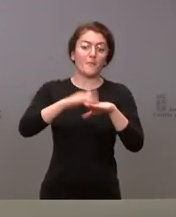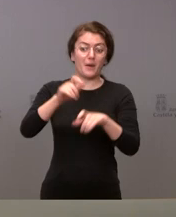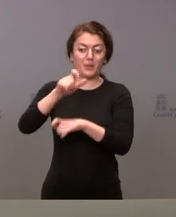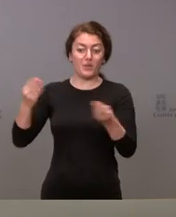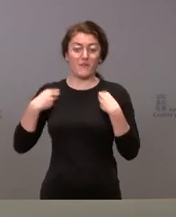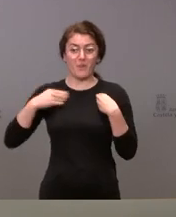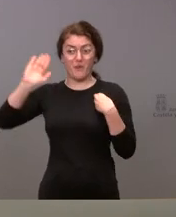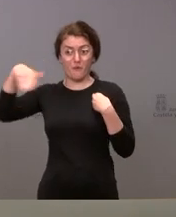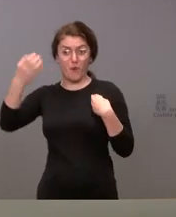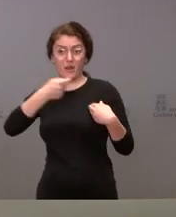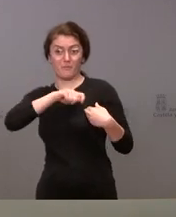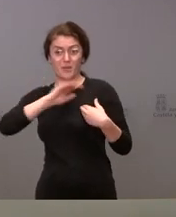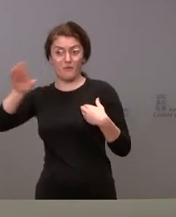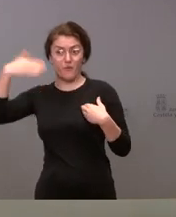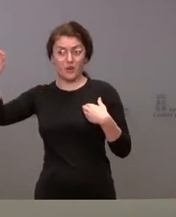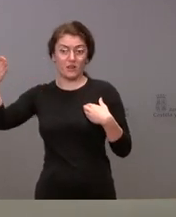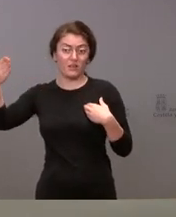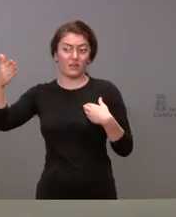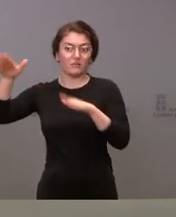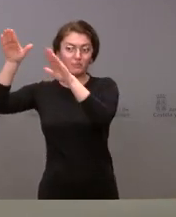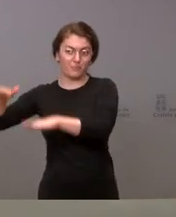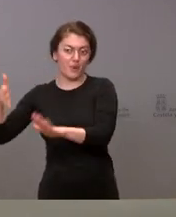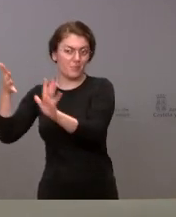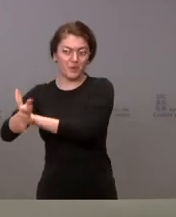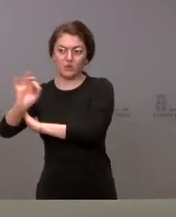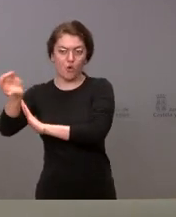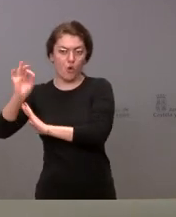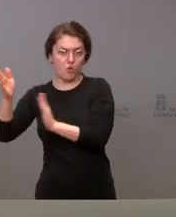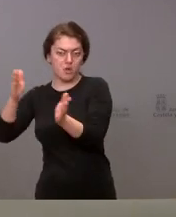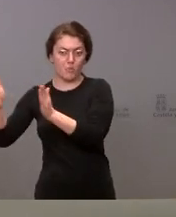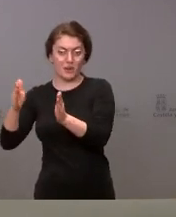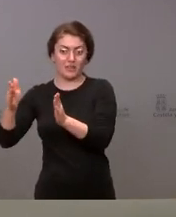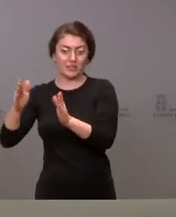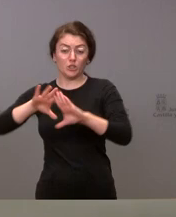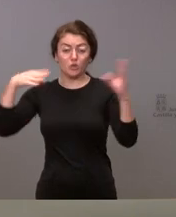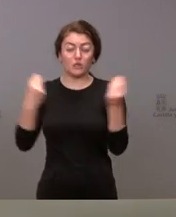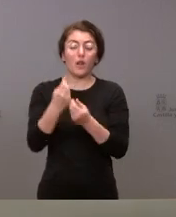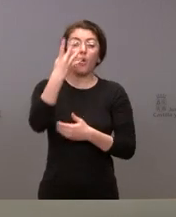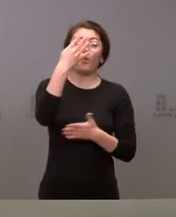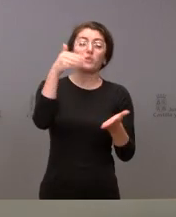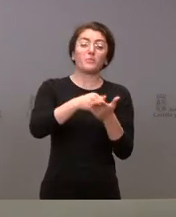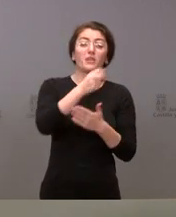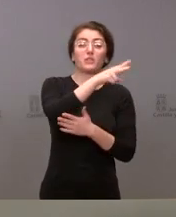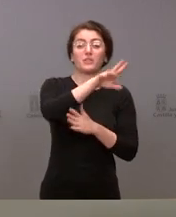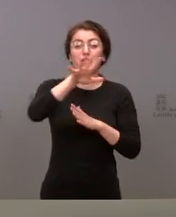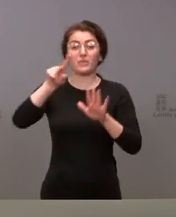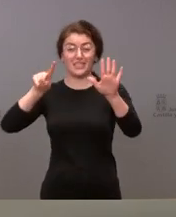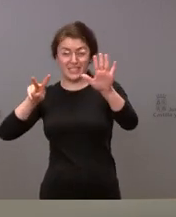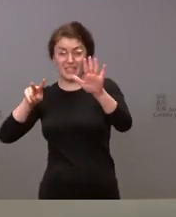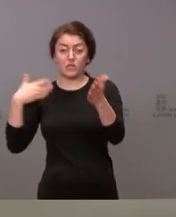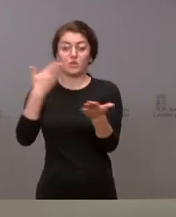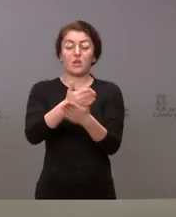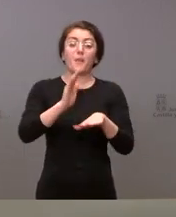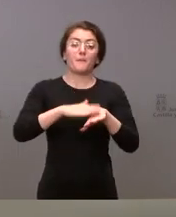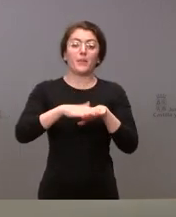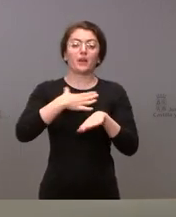modo permanente o de modo temporal, se han recibido un total de 4.257 solicitudes para la emisión